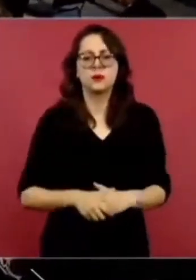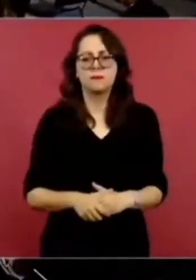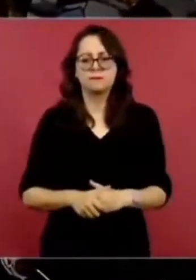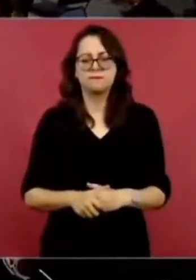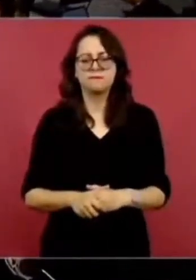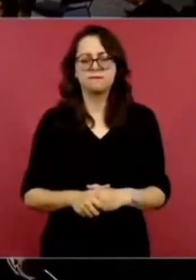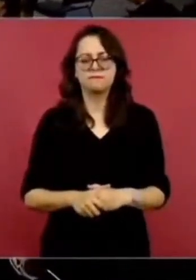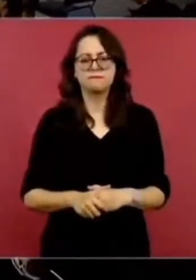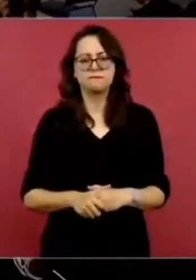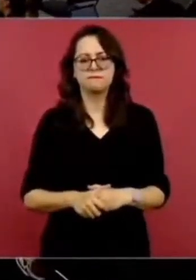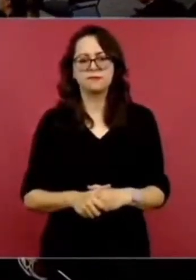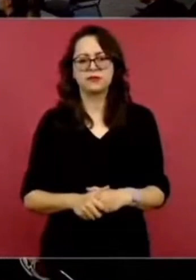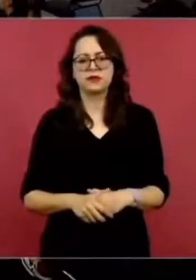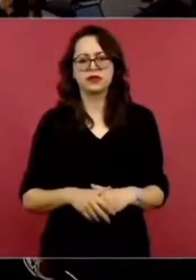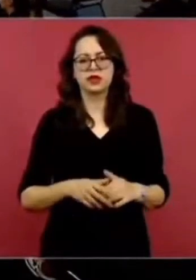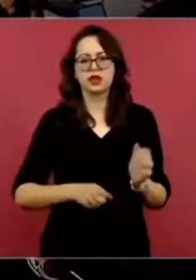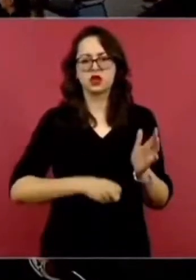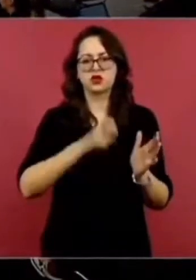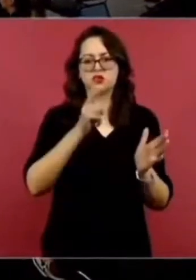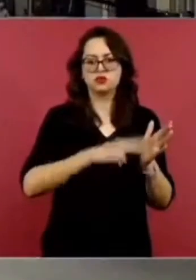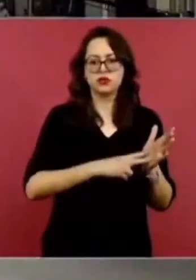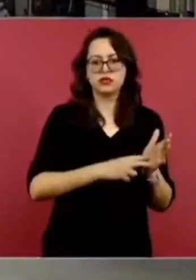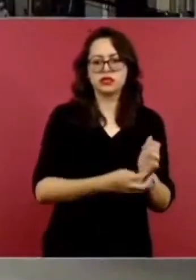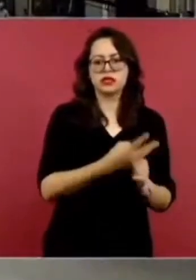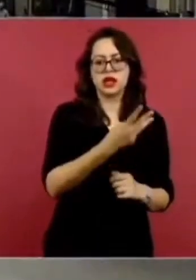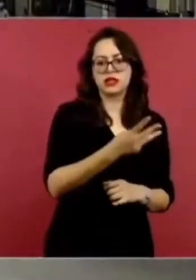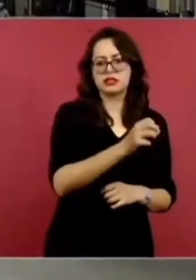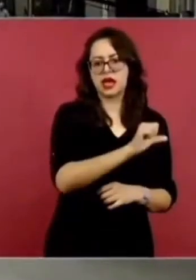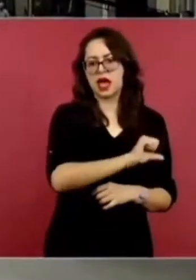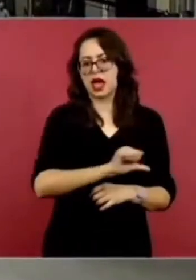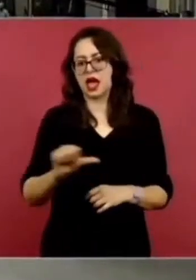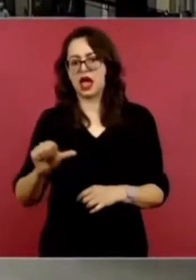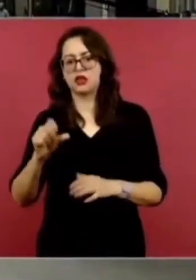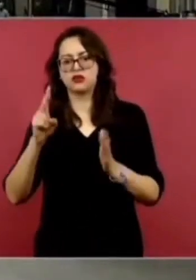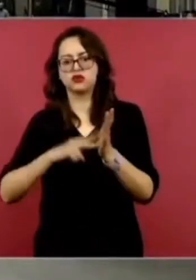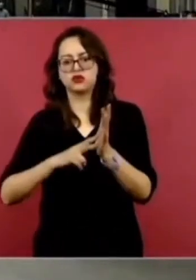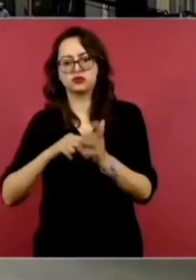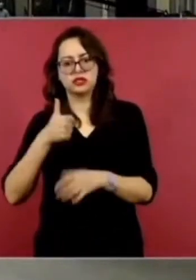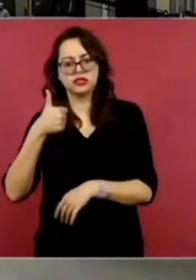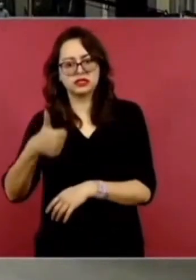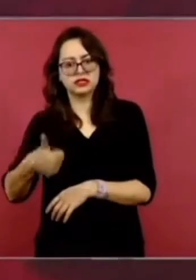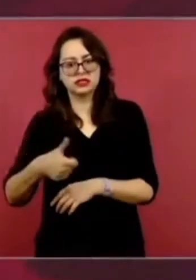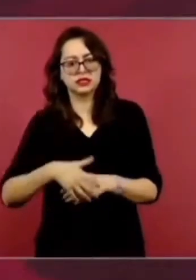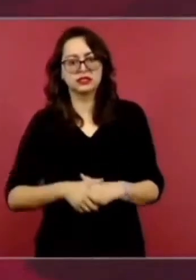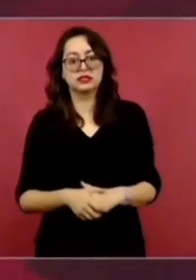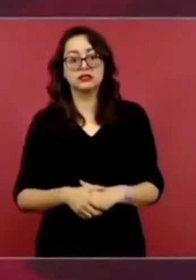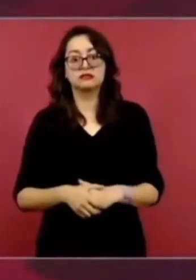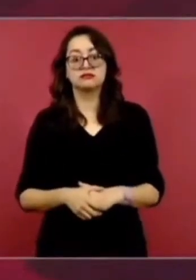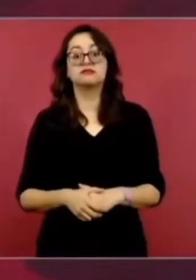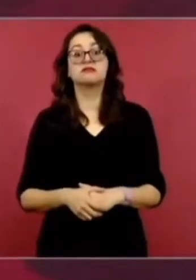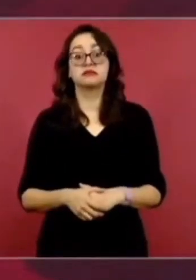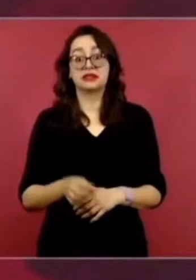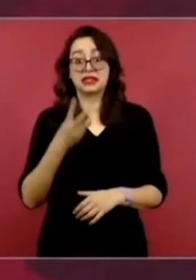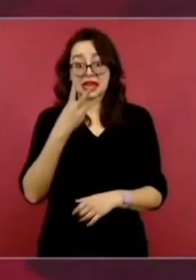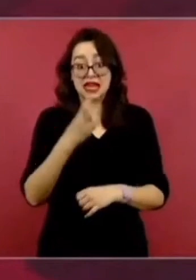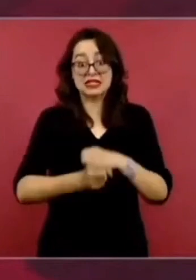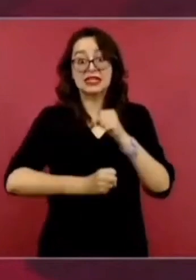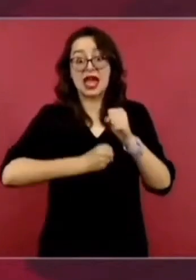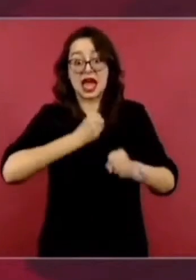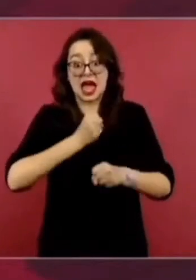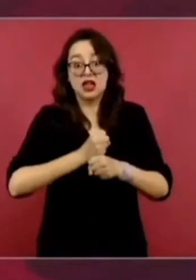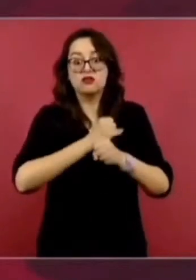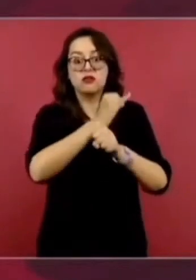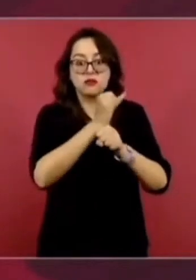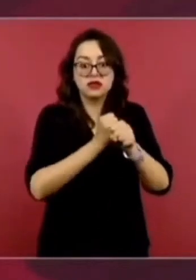y 2006. 2003 y 2006, sí. Tres años. ¿No puede dar